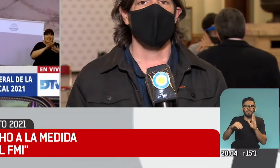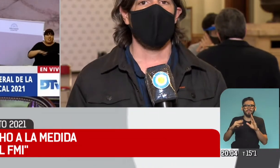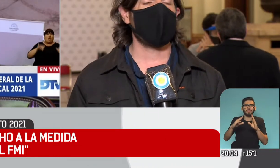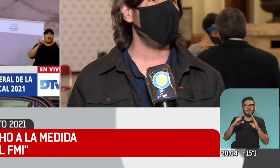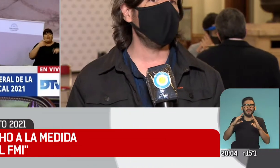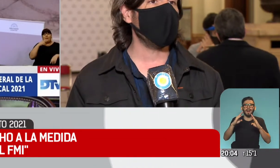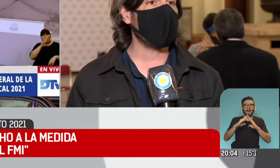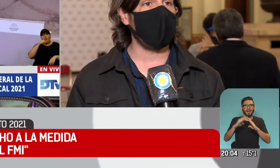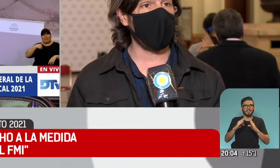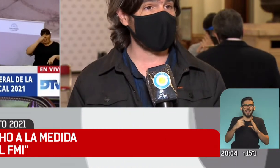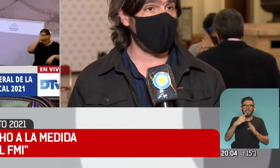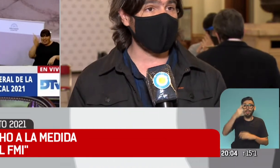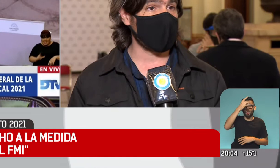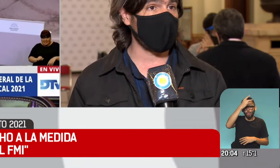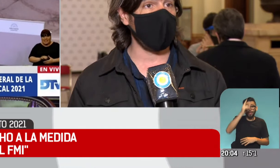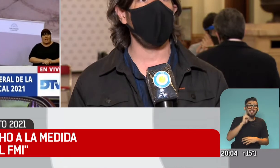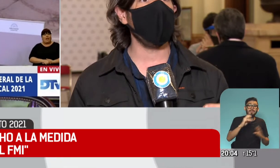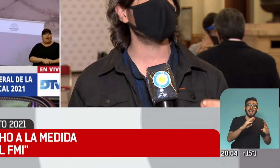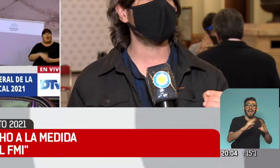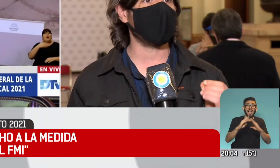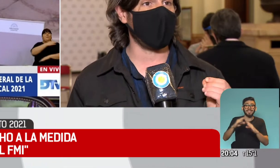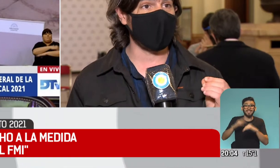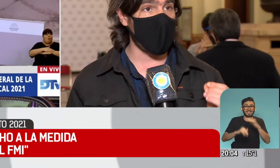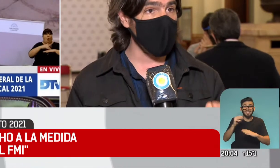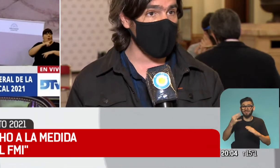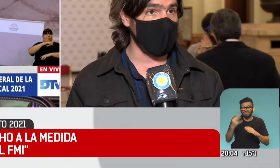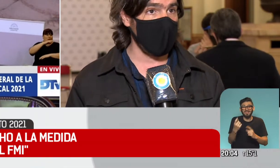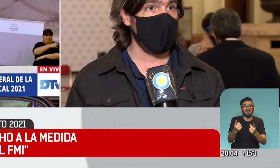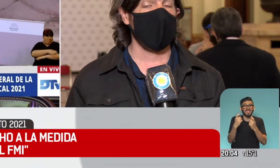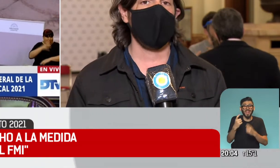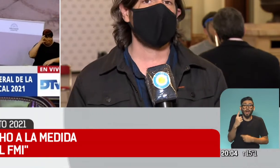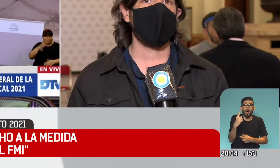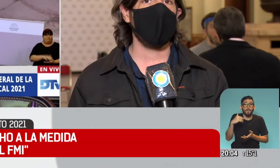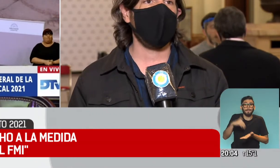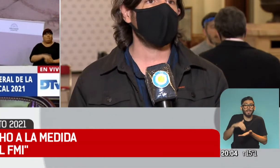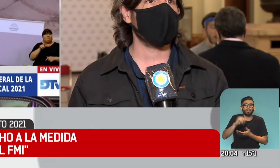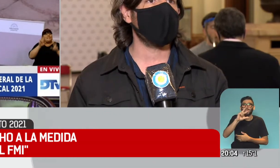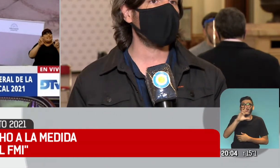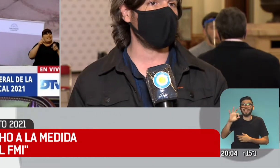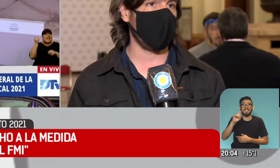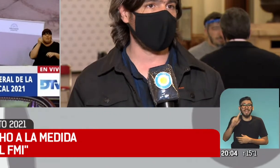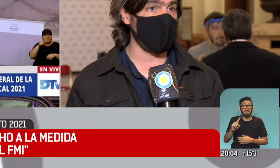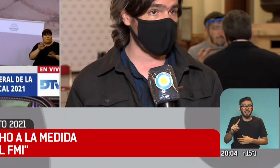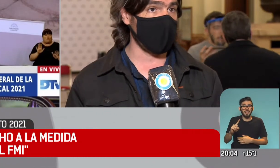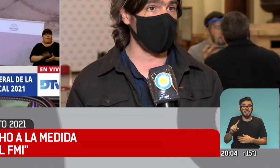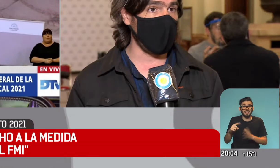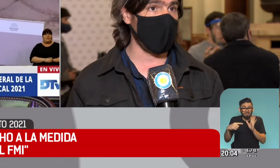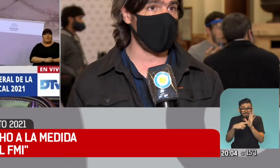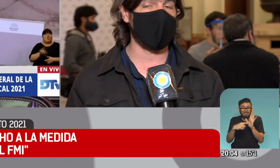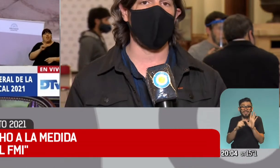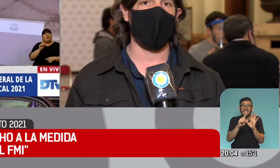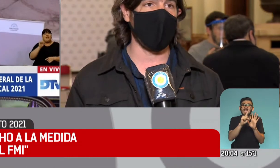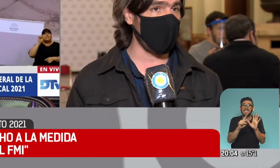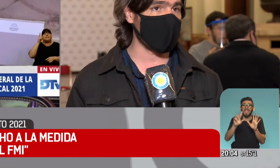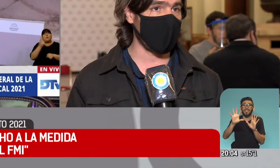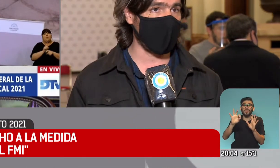12.000 viviendas cuando lo que hace falta son 1.300.000. Y ese presupuesto son 150 millones de dólares,